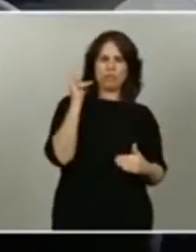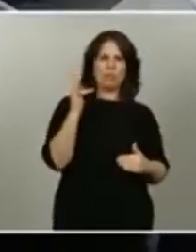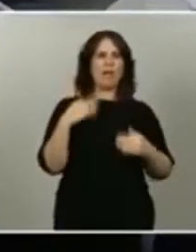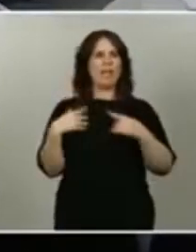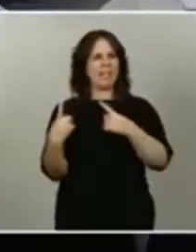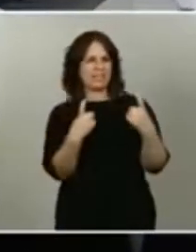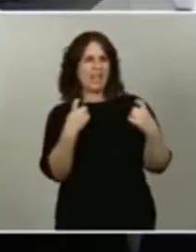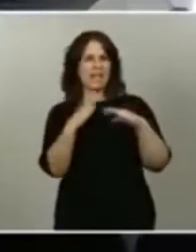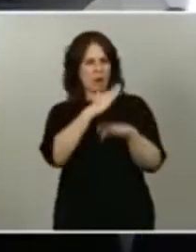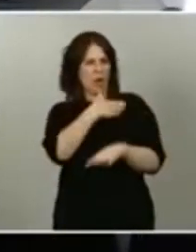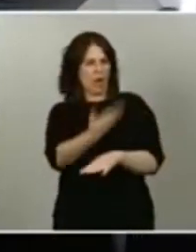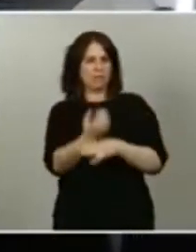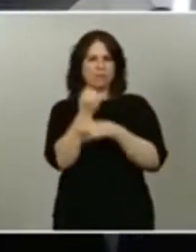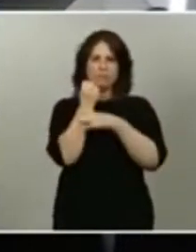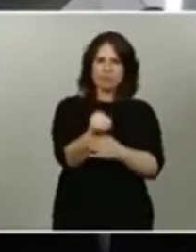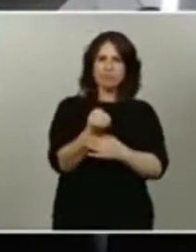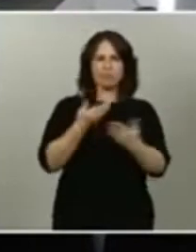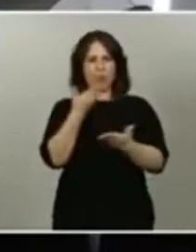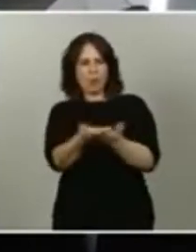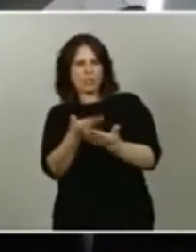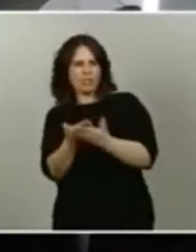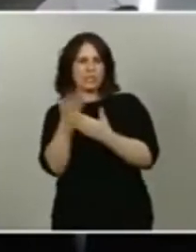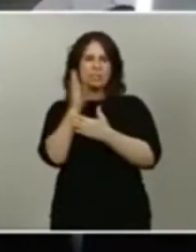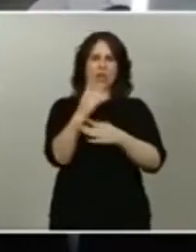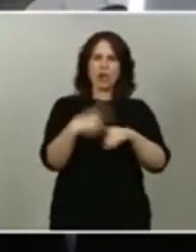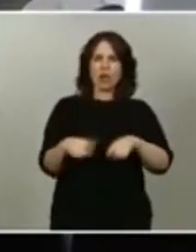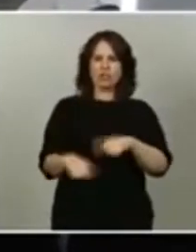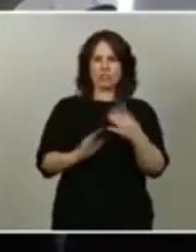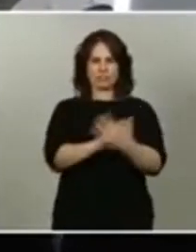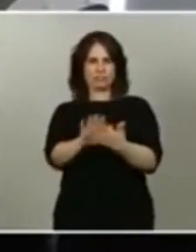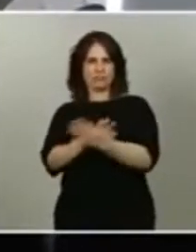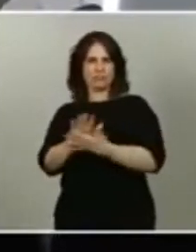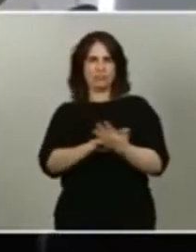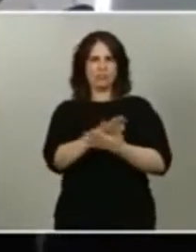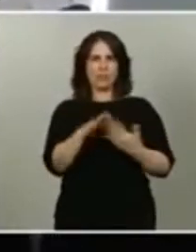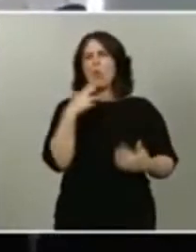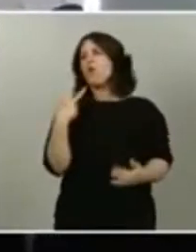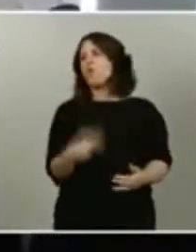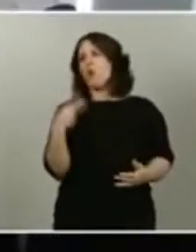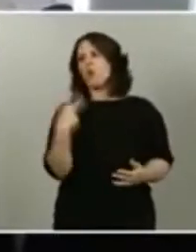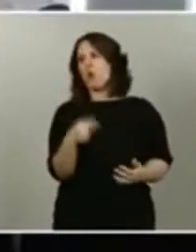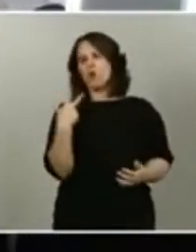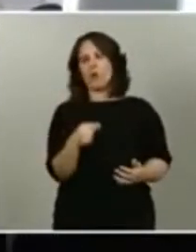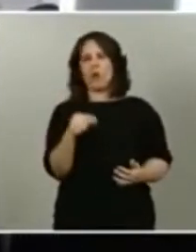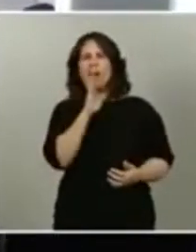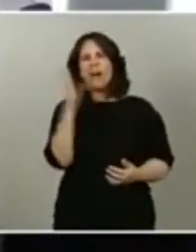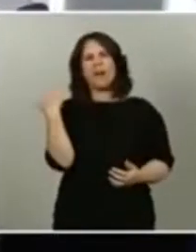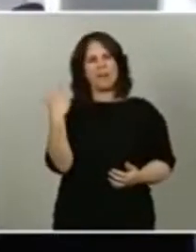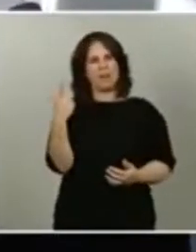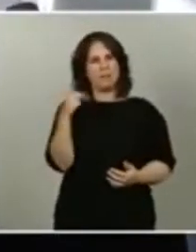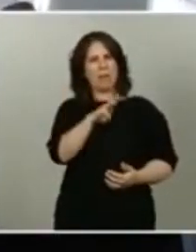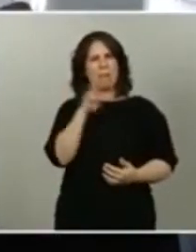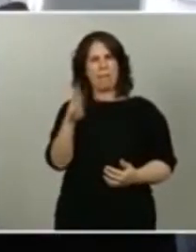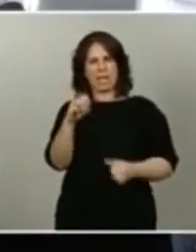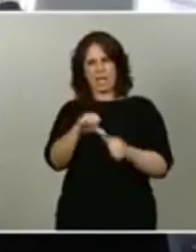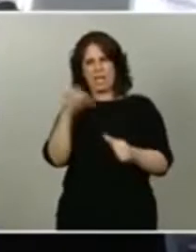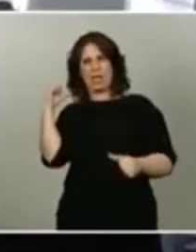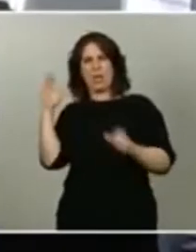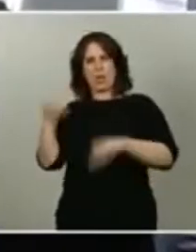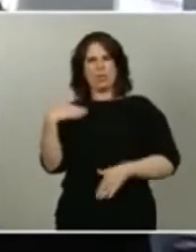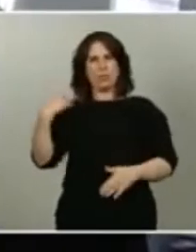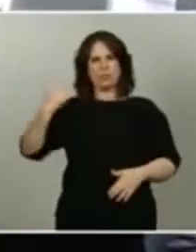y saliendo de ese frente del no que el Partido Popular había conformado durante estos meses previos,